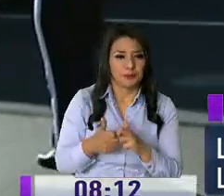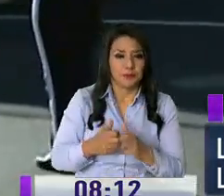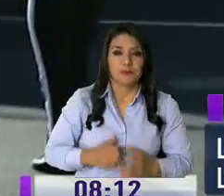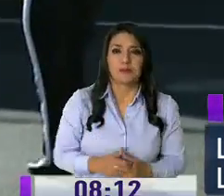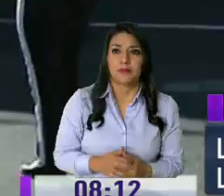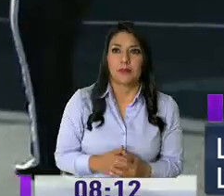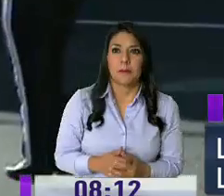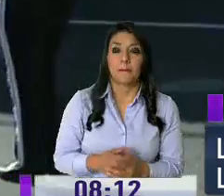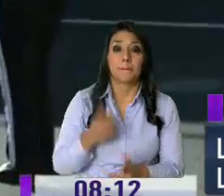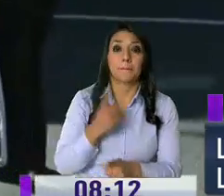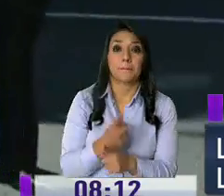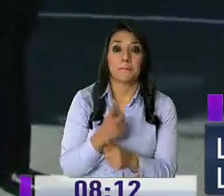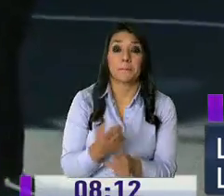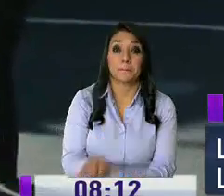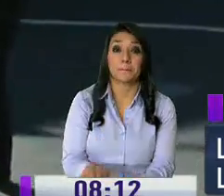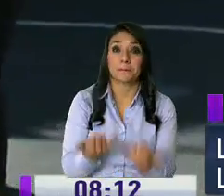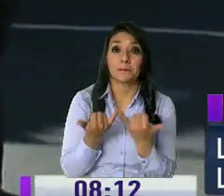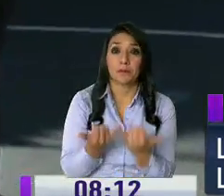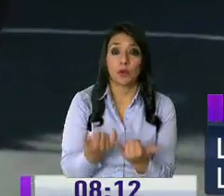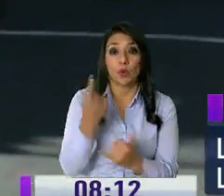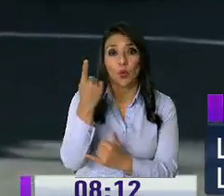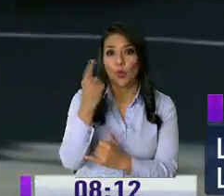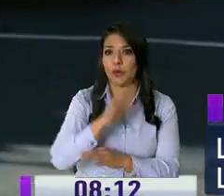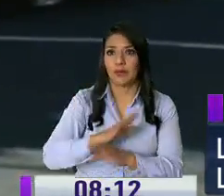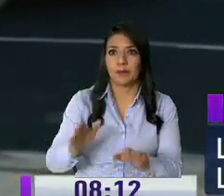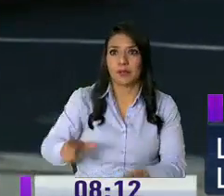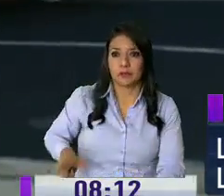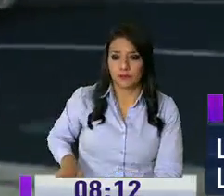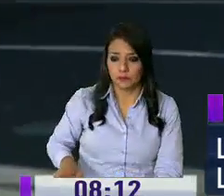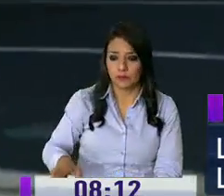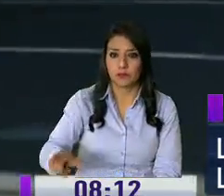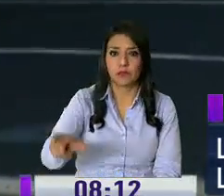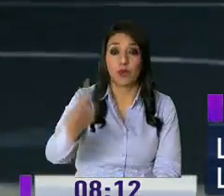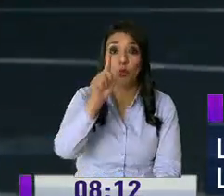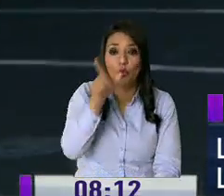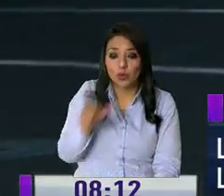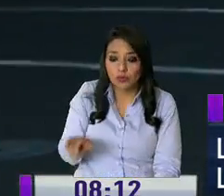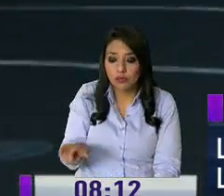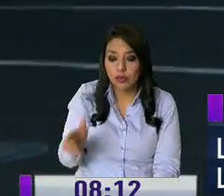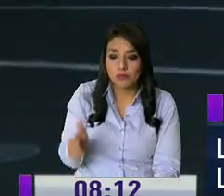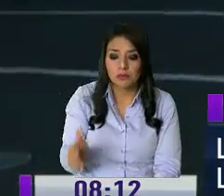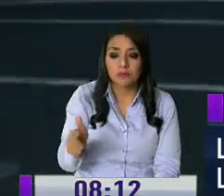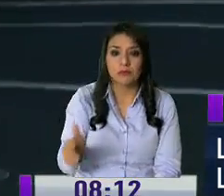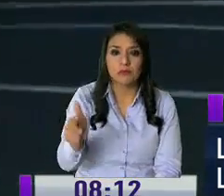Se ha destinado un lado de la vía como estacionamiento y dos